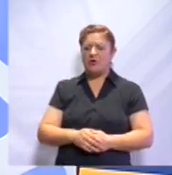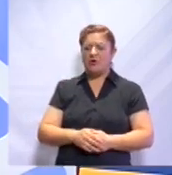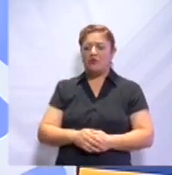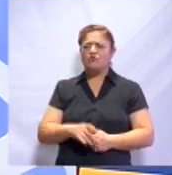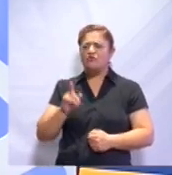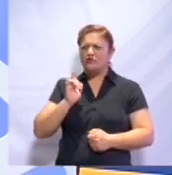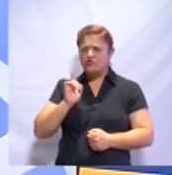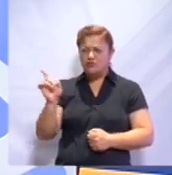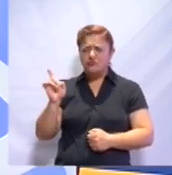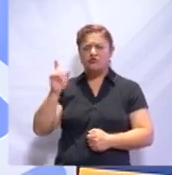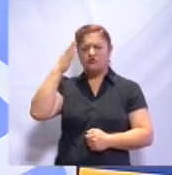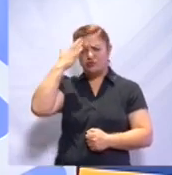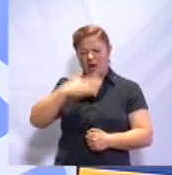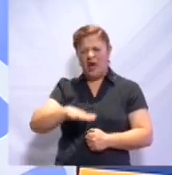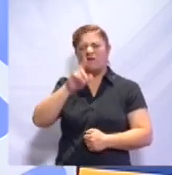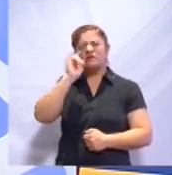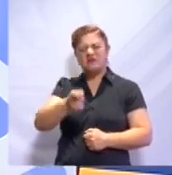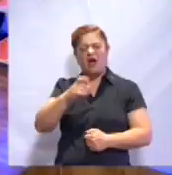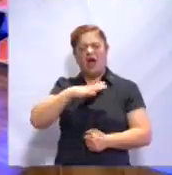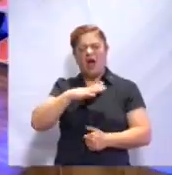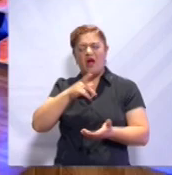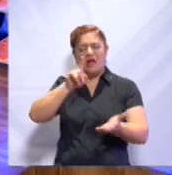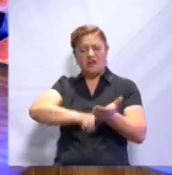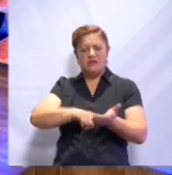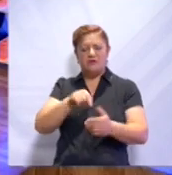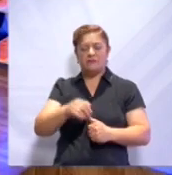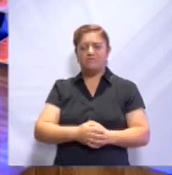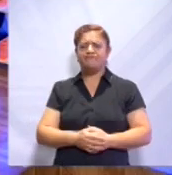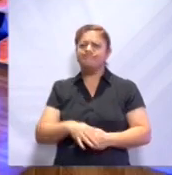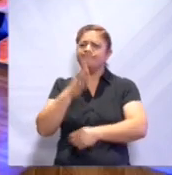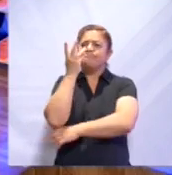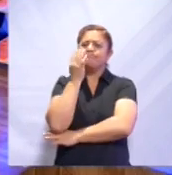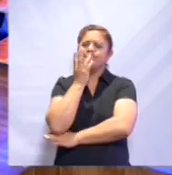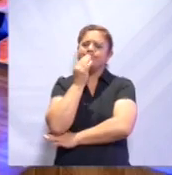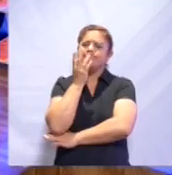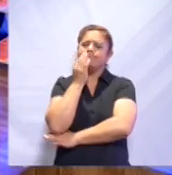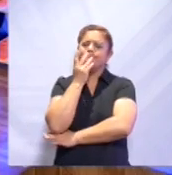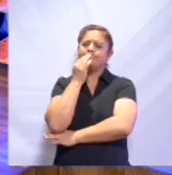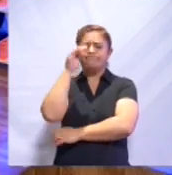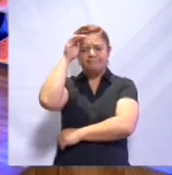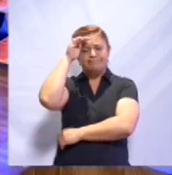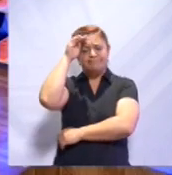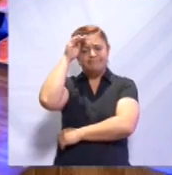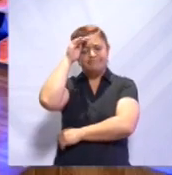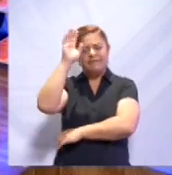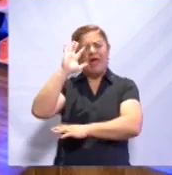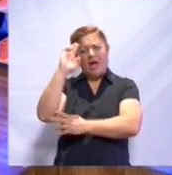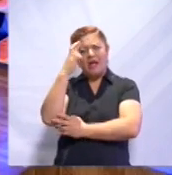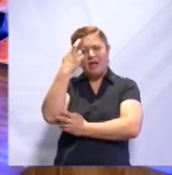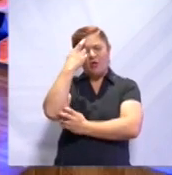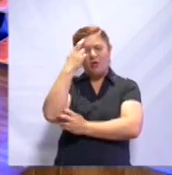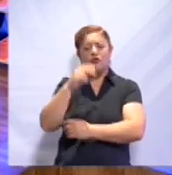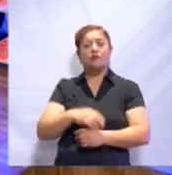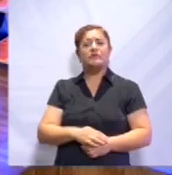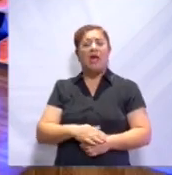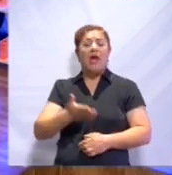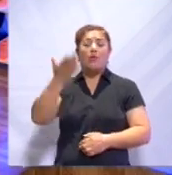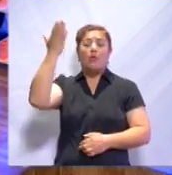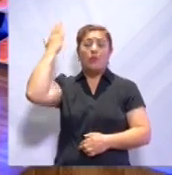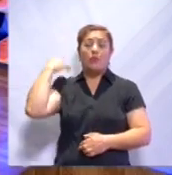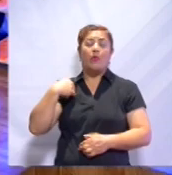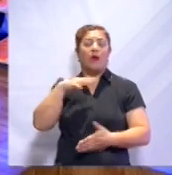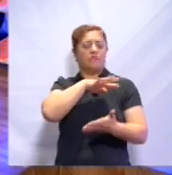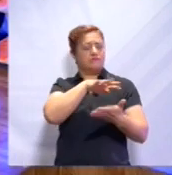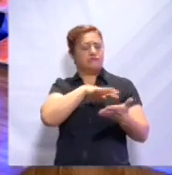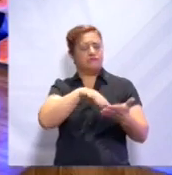qué puede haber dentro de esta botella? ¿Sabes qué me recuerda? A dos cosas que leí hace tiempo en este